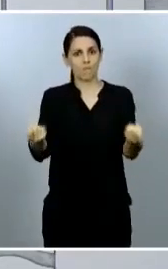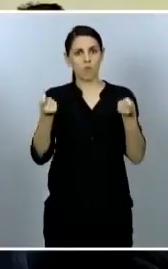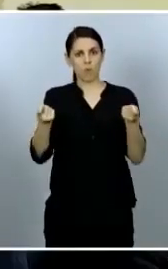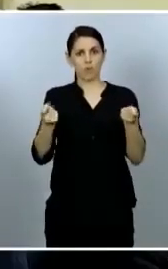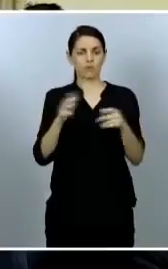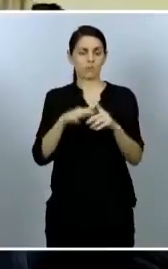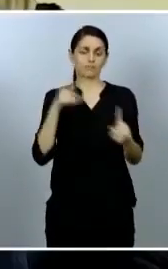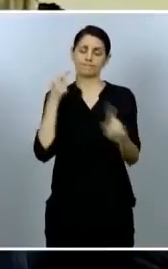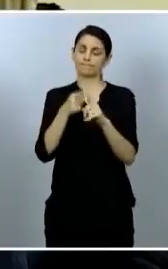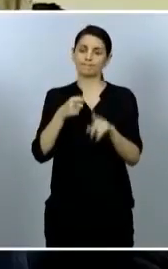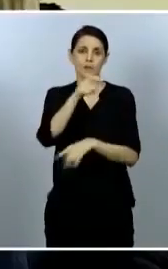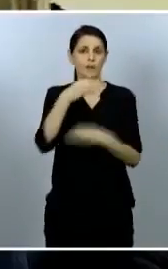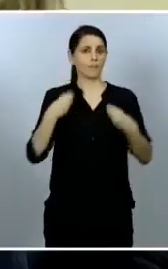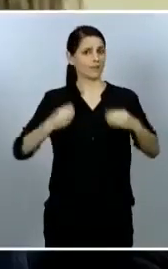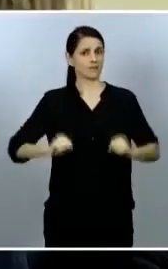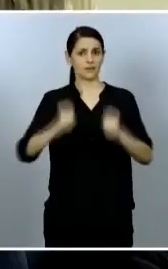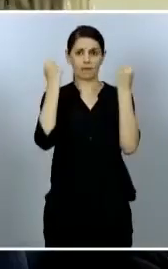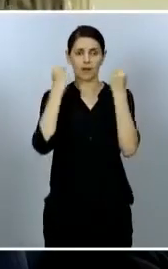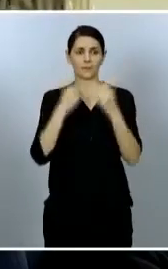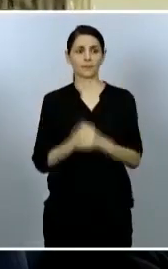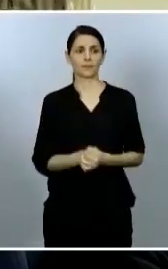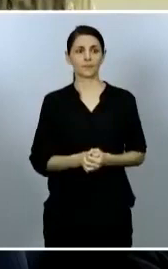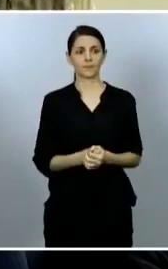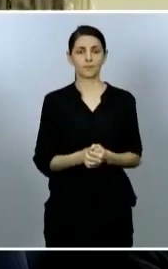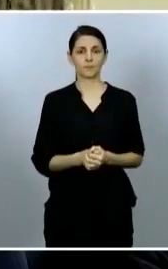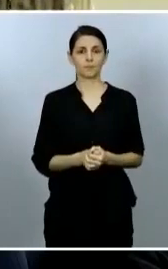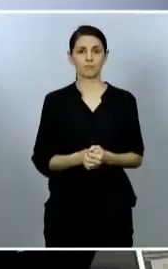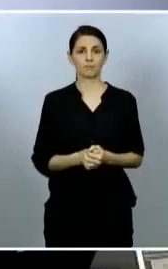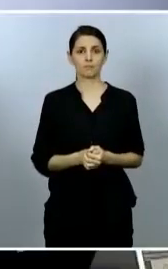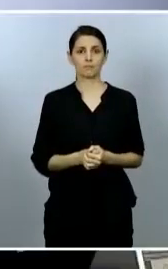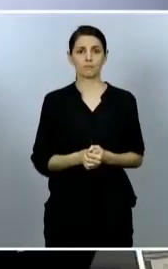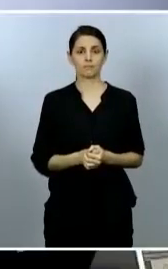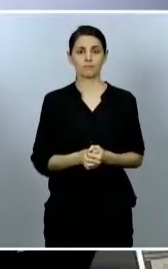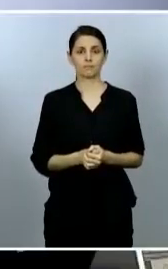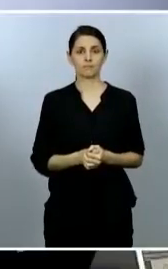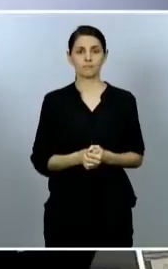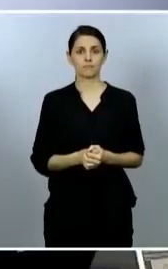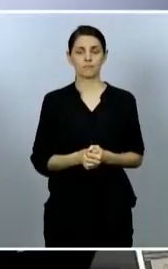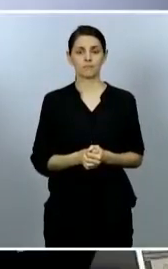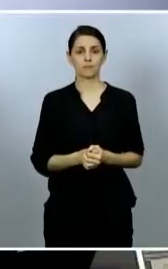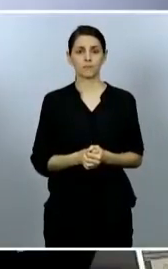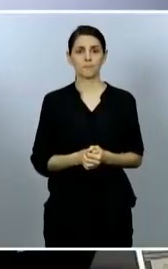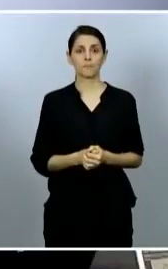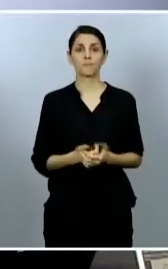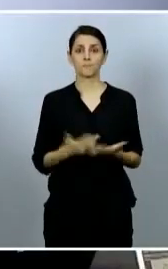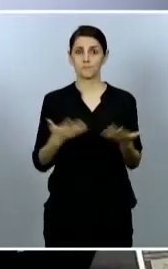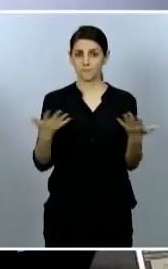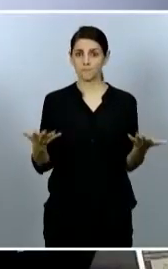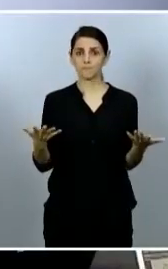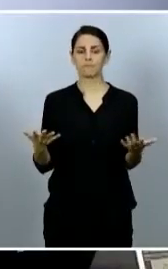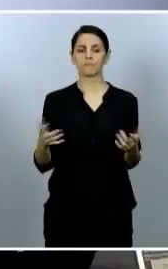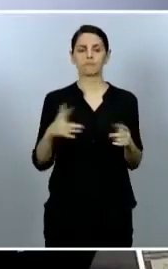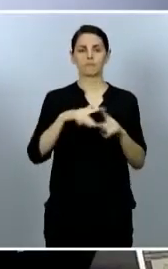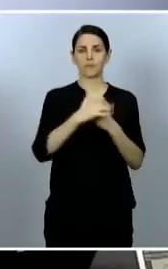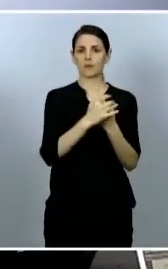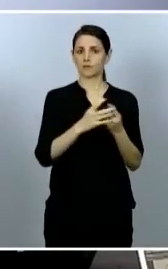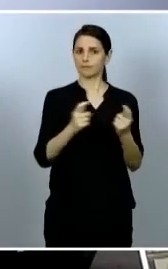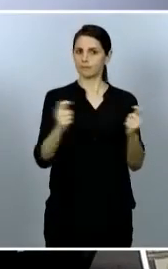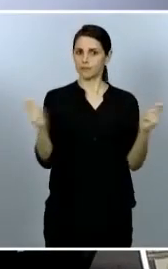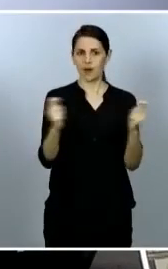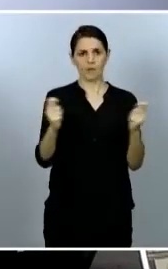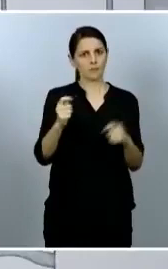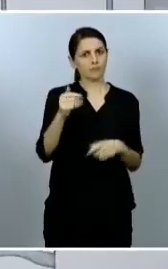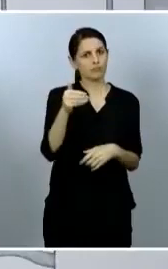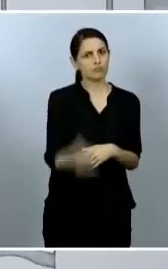nuestros compatriotas. Nada más y nada menos algo tan importante como esto, por más que haya personas, partidos